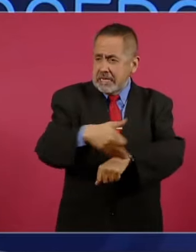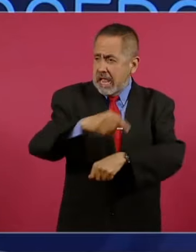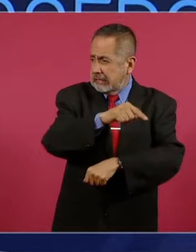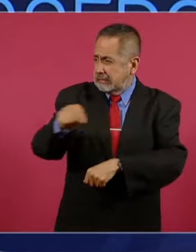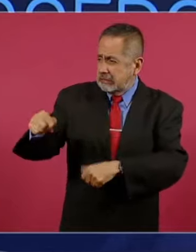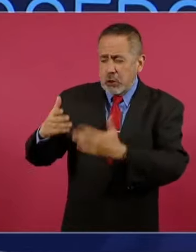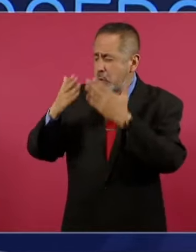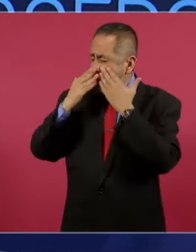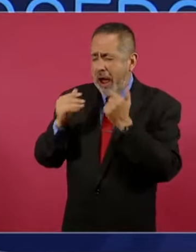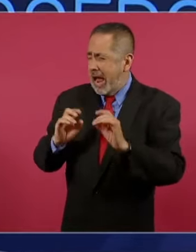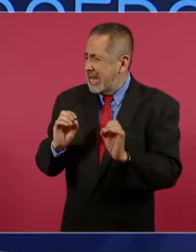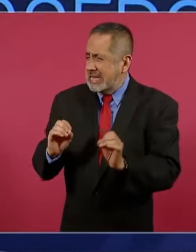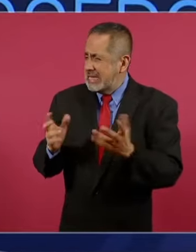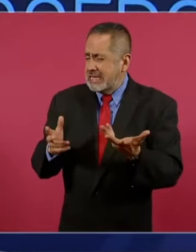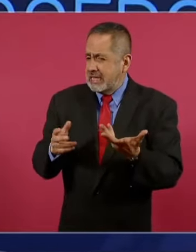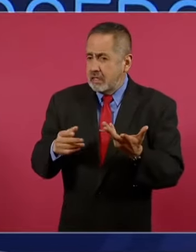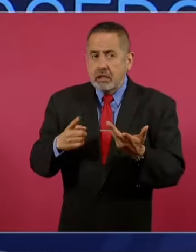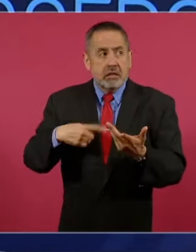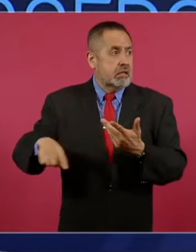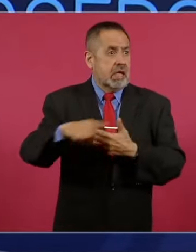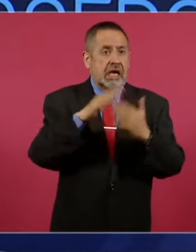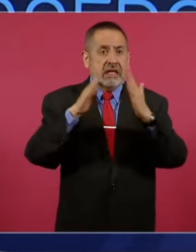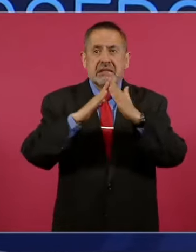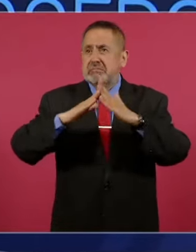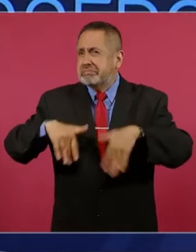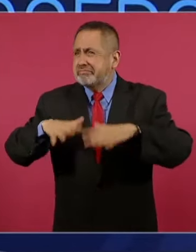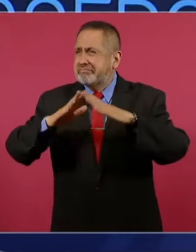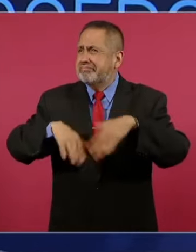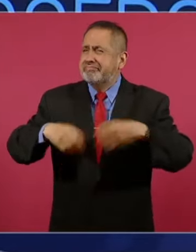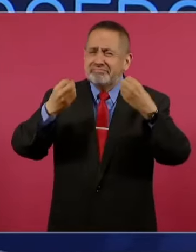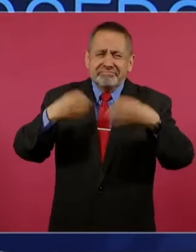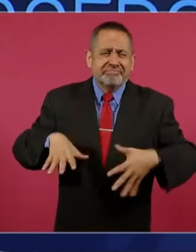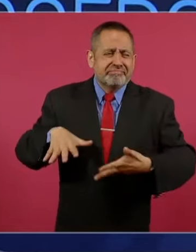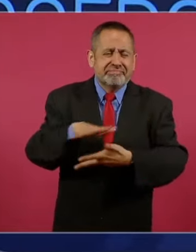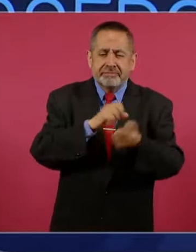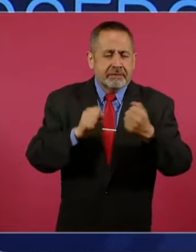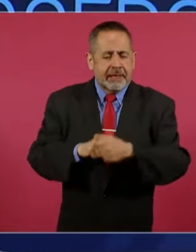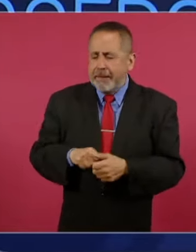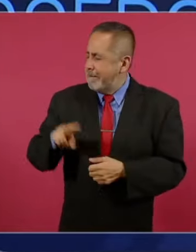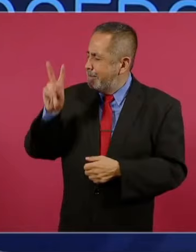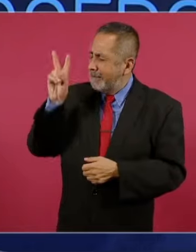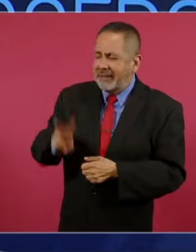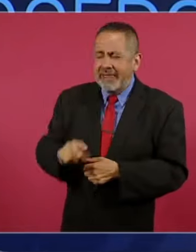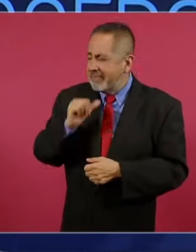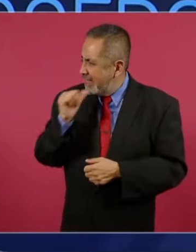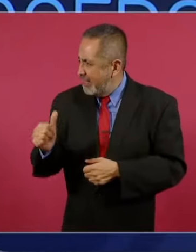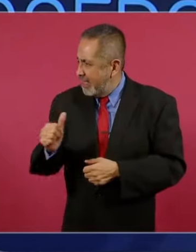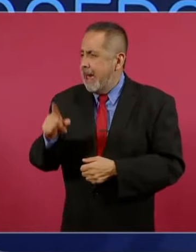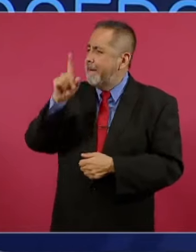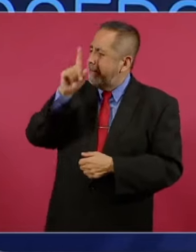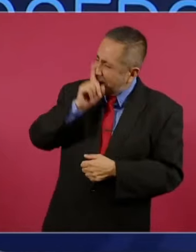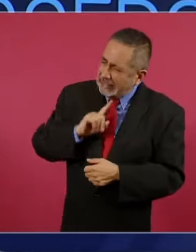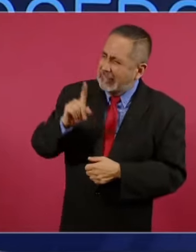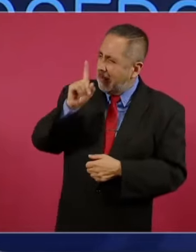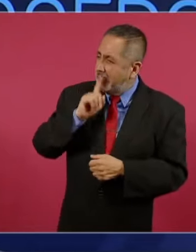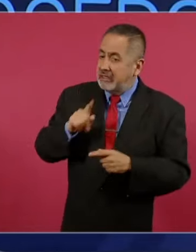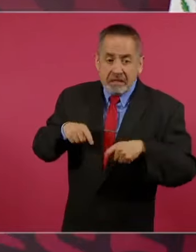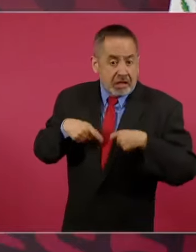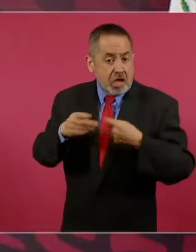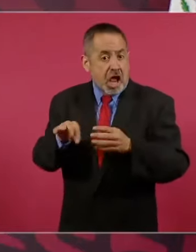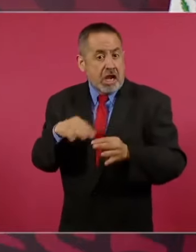pero vamos, 250 mil familias que perdieron sus casas. No es verdad que quien le dijo, presidente, le mintió,